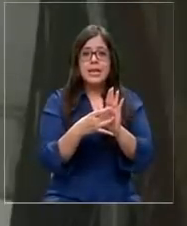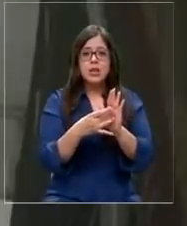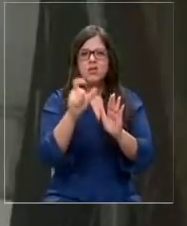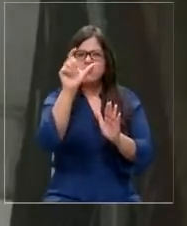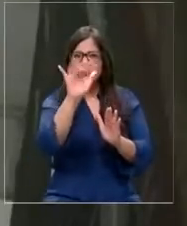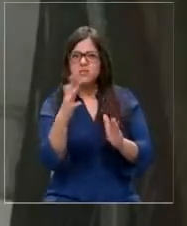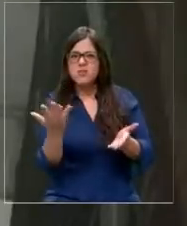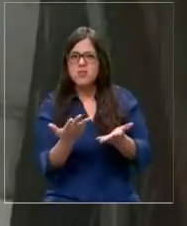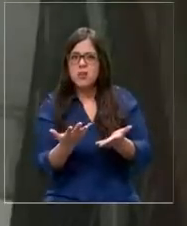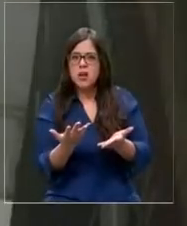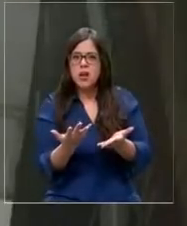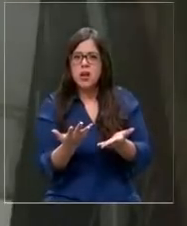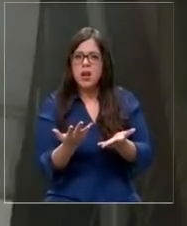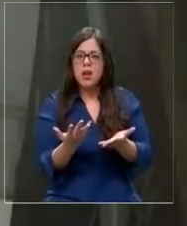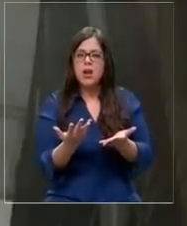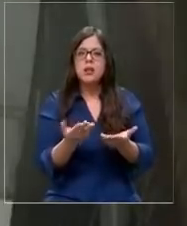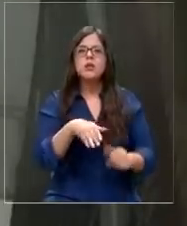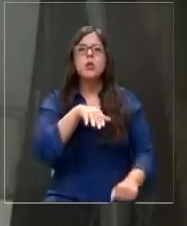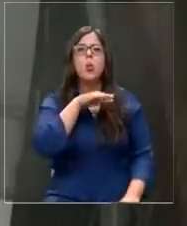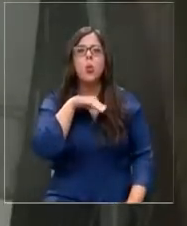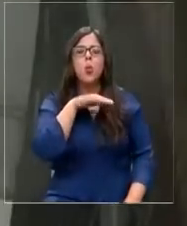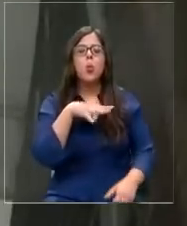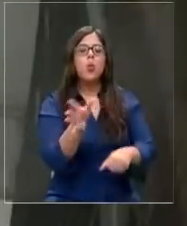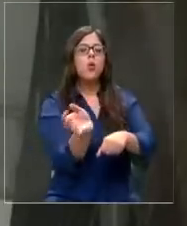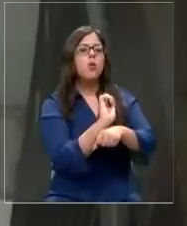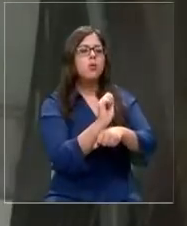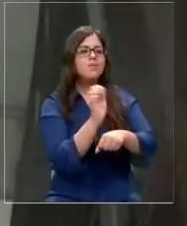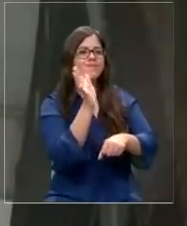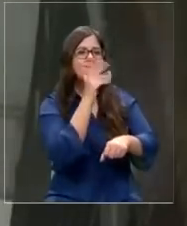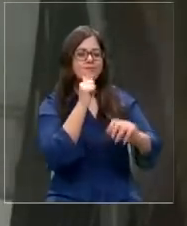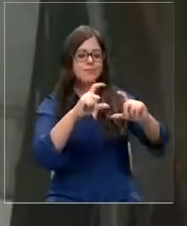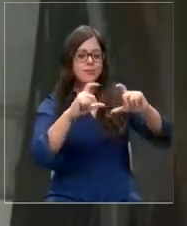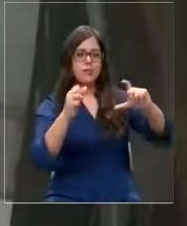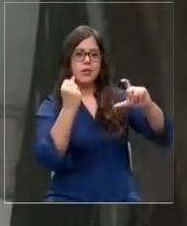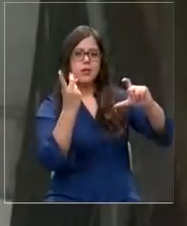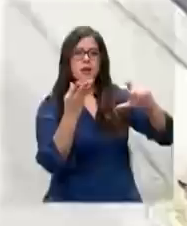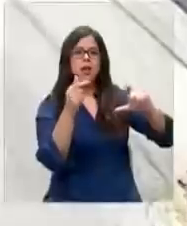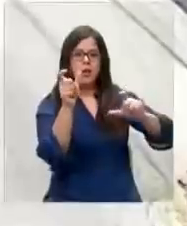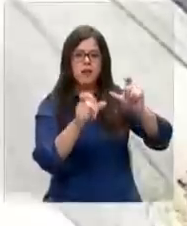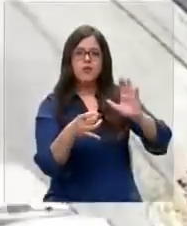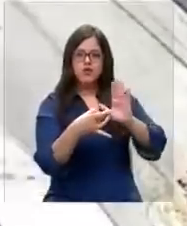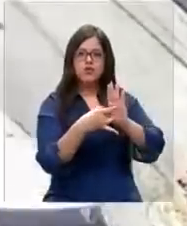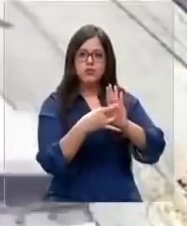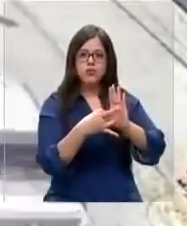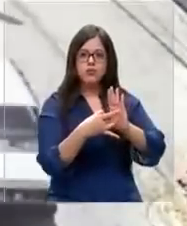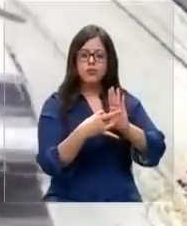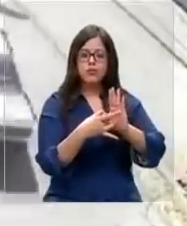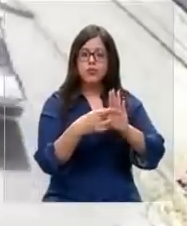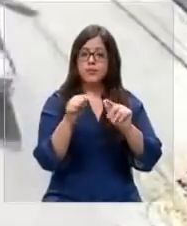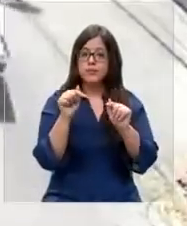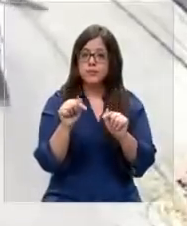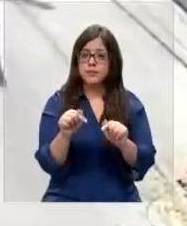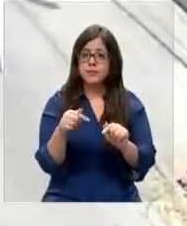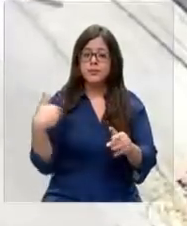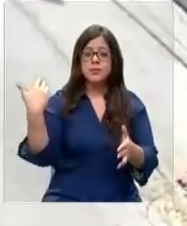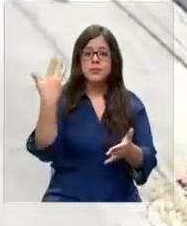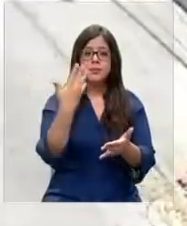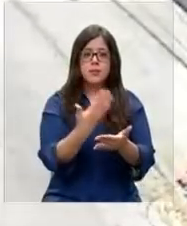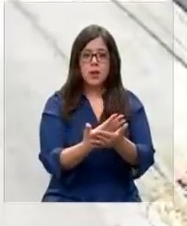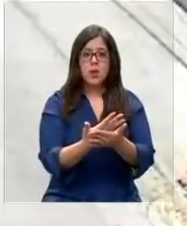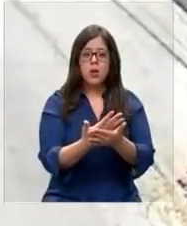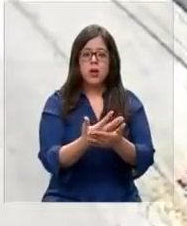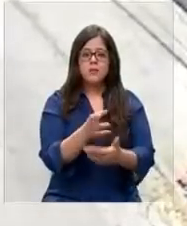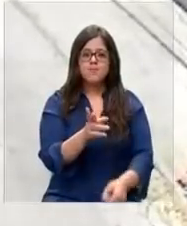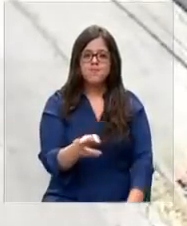característica común la utilización de vehículos sin placas patentes por parte de los delincuentes. Algo que en el último tiempo se ha